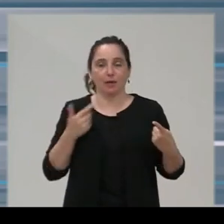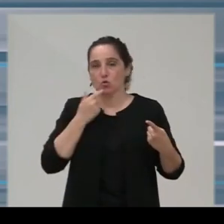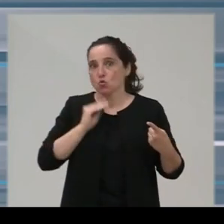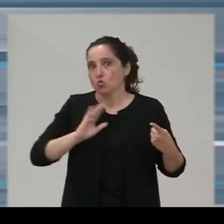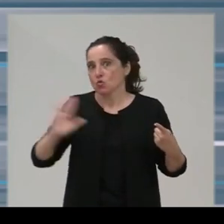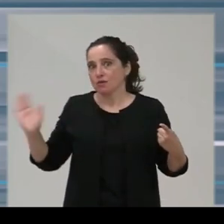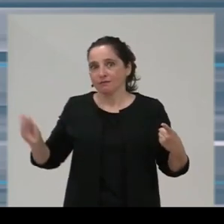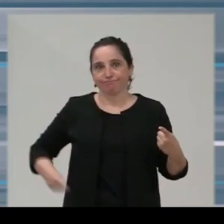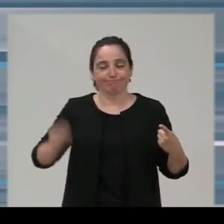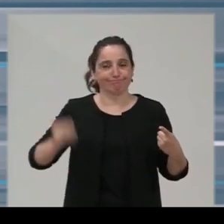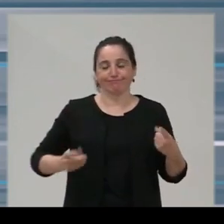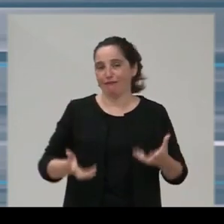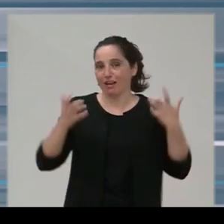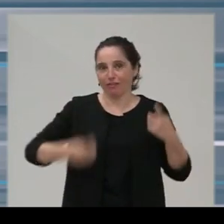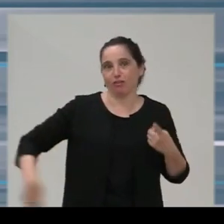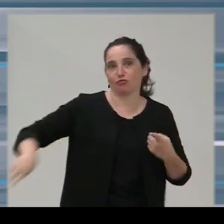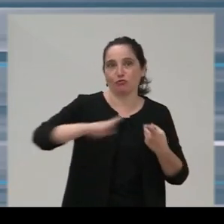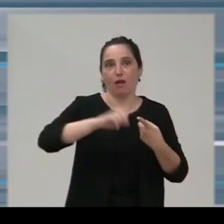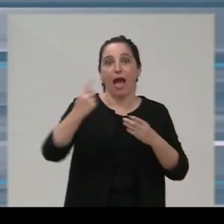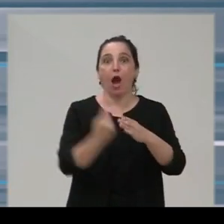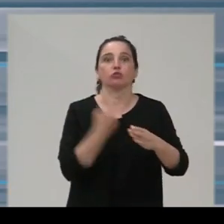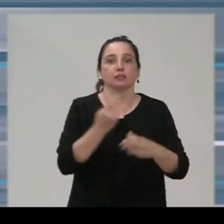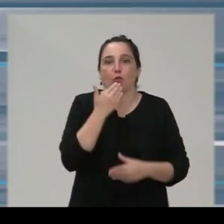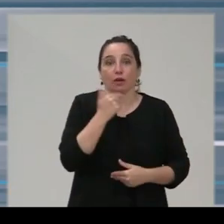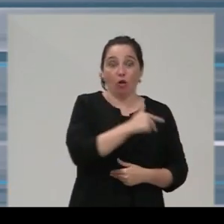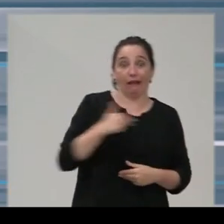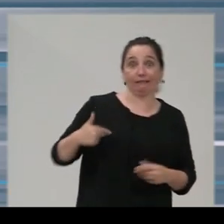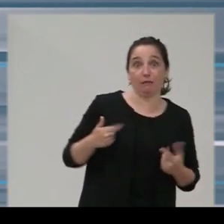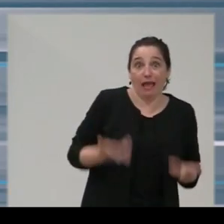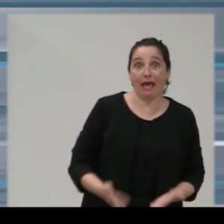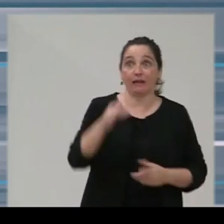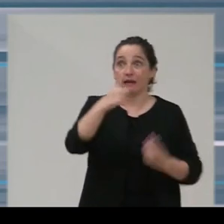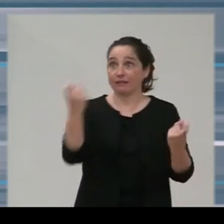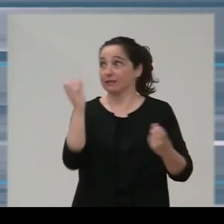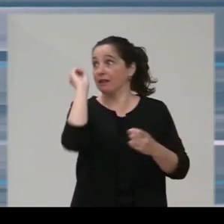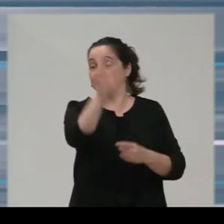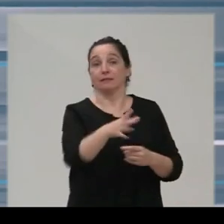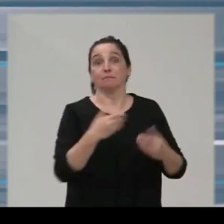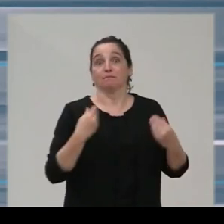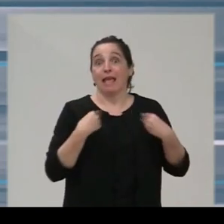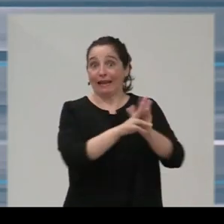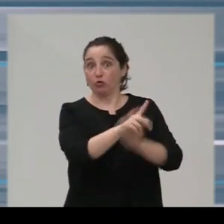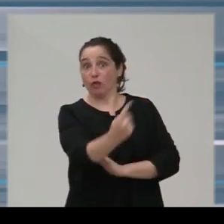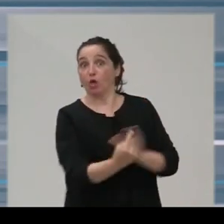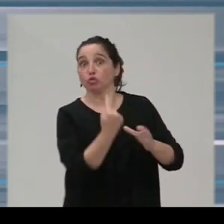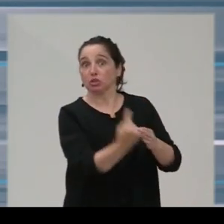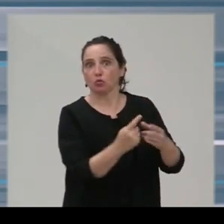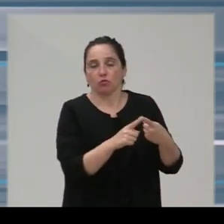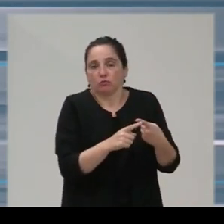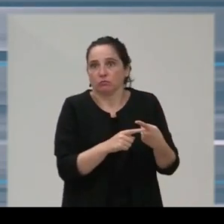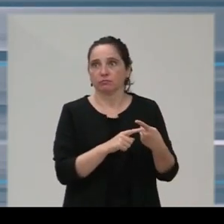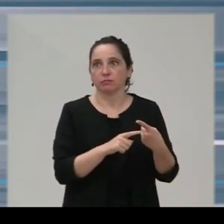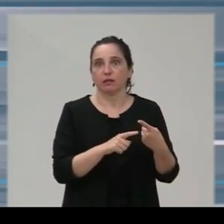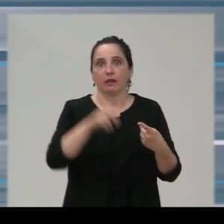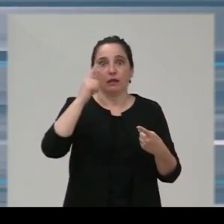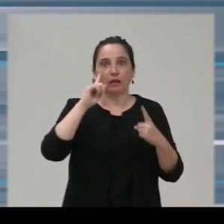extremadamente beneficioso para las familias cántabras que tienen necesidades de esos recursos y están en